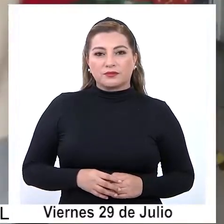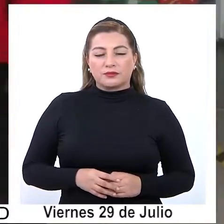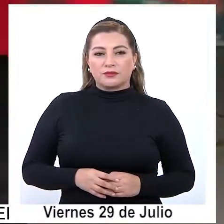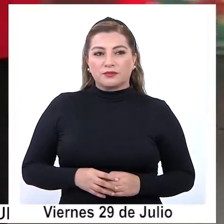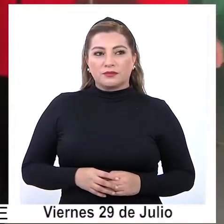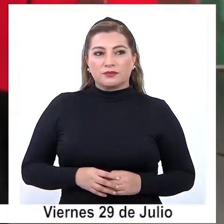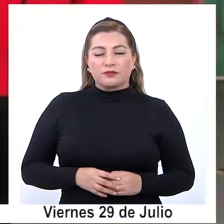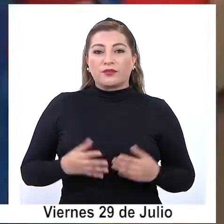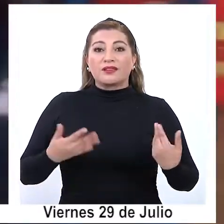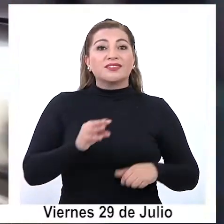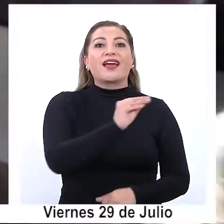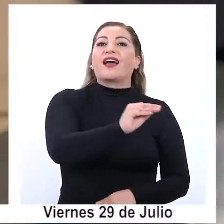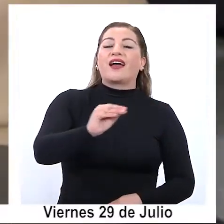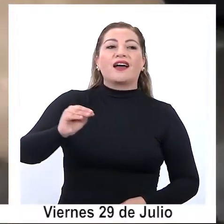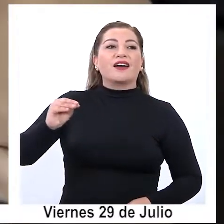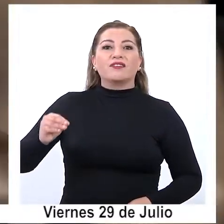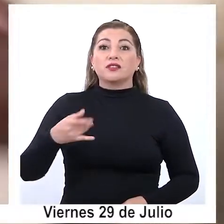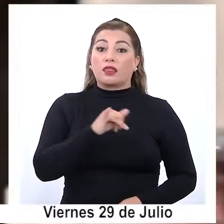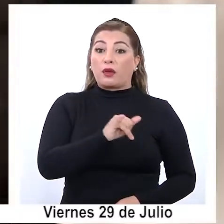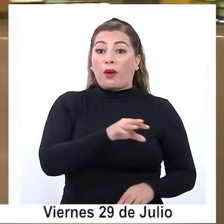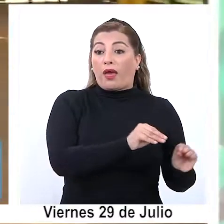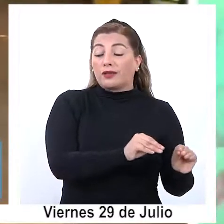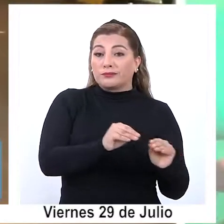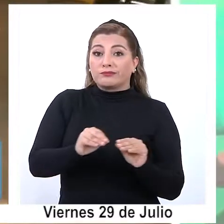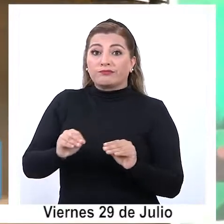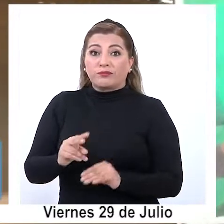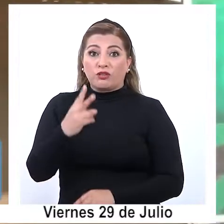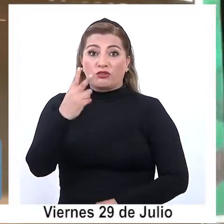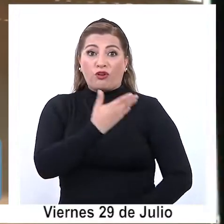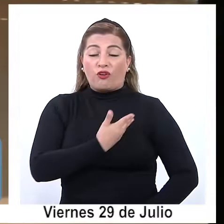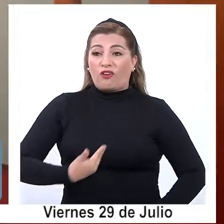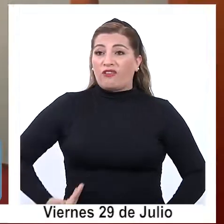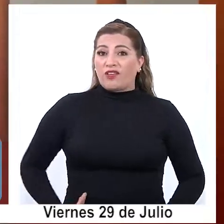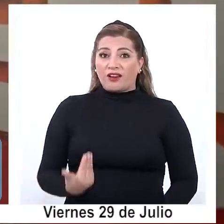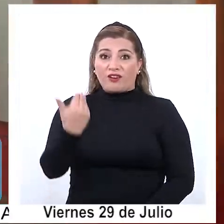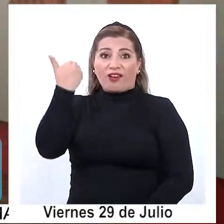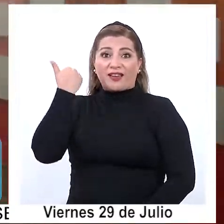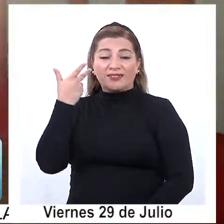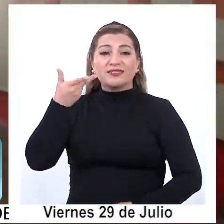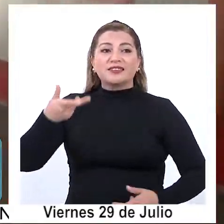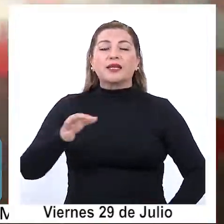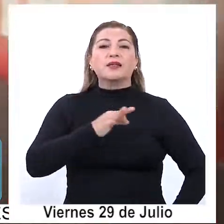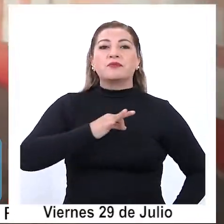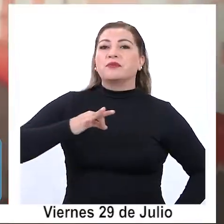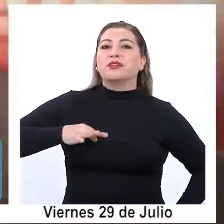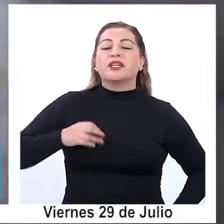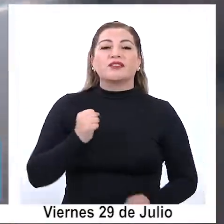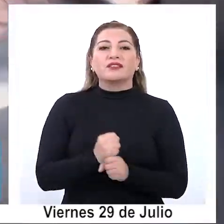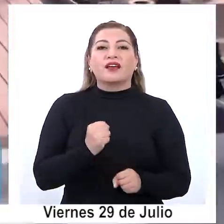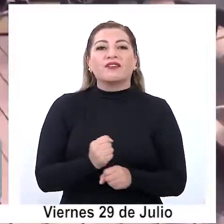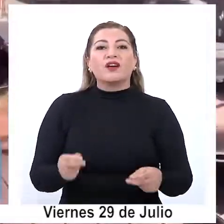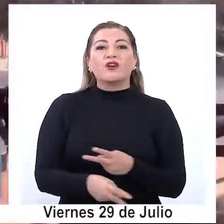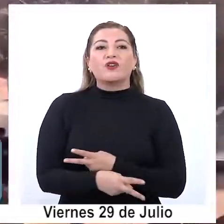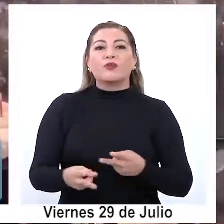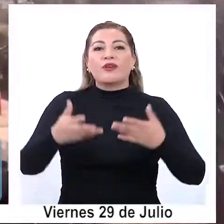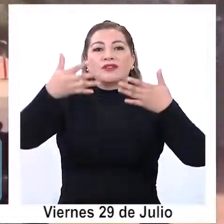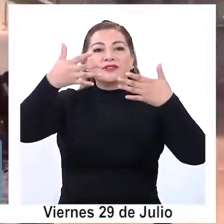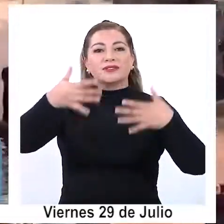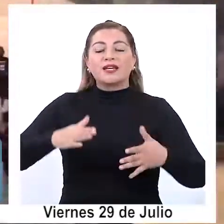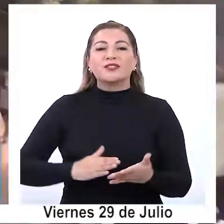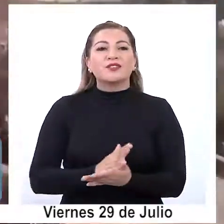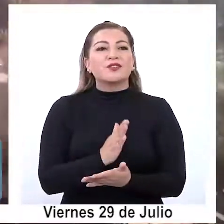Tras ser anunciado y postergado en dos gobiernos consecutivos, el Ministerio de Obras Públicas finalmente